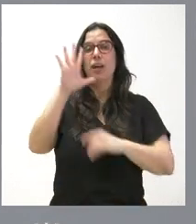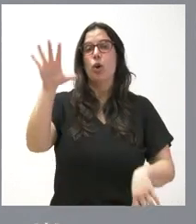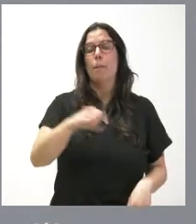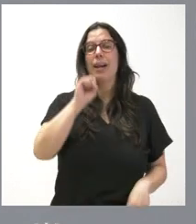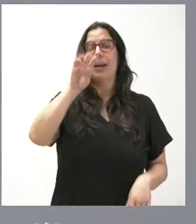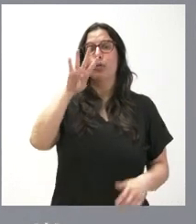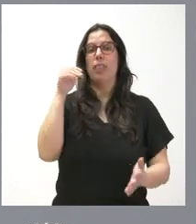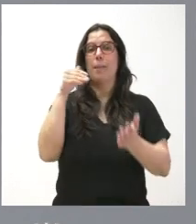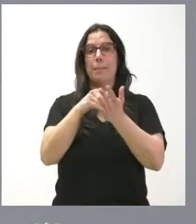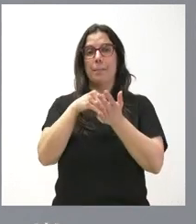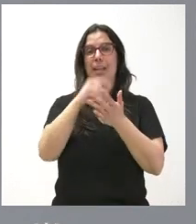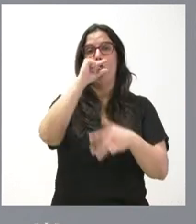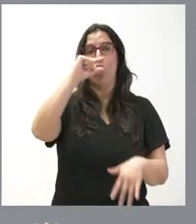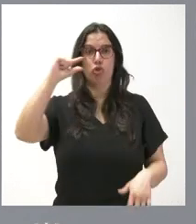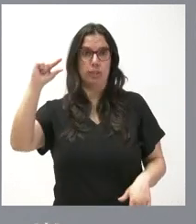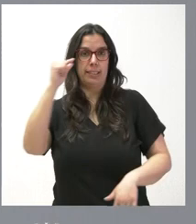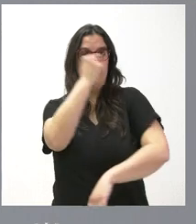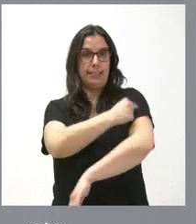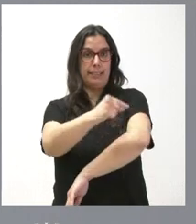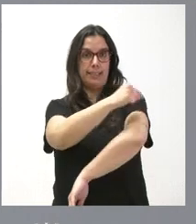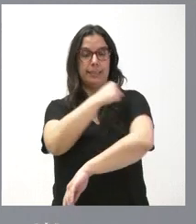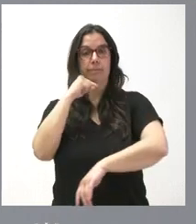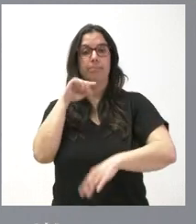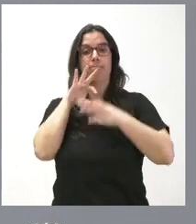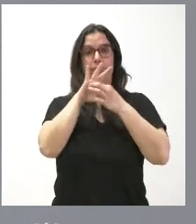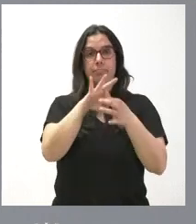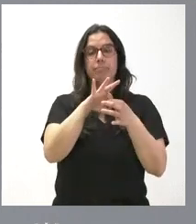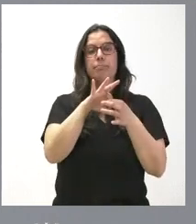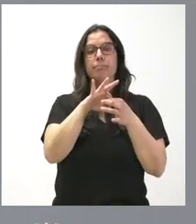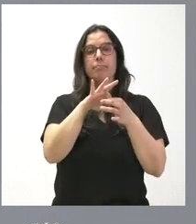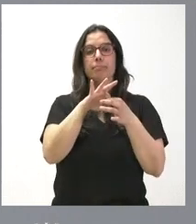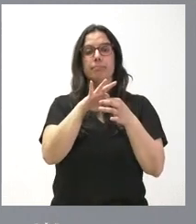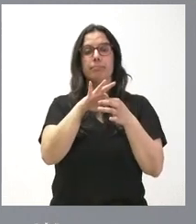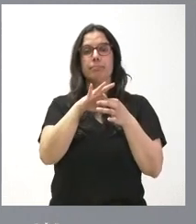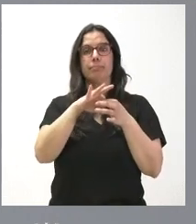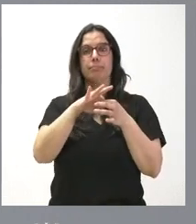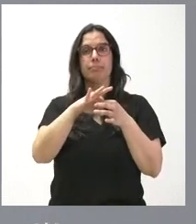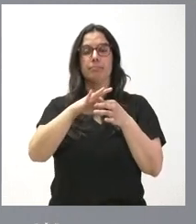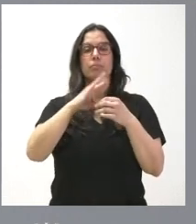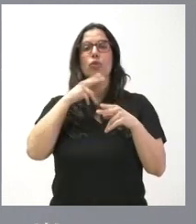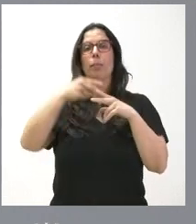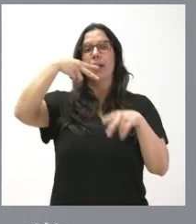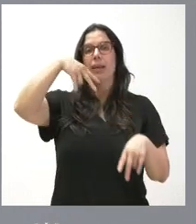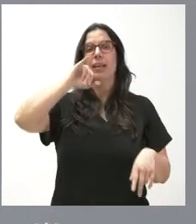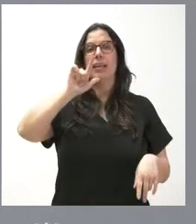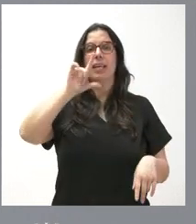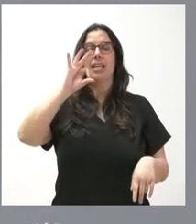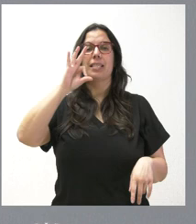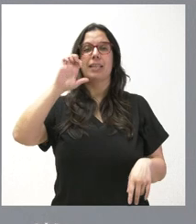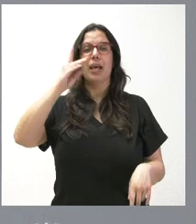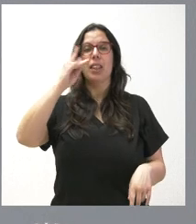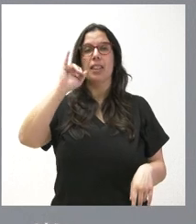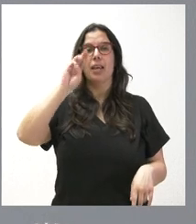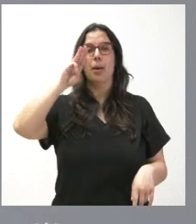de 14.000 dosis del medicamento NIRSE-BIMAP, es un anticuerpo